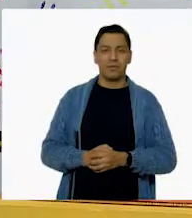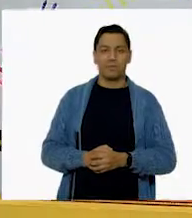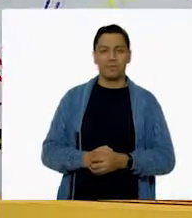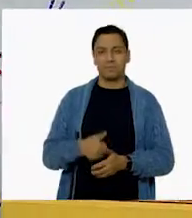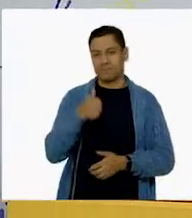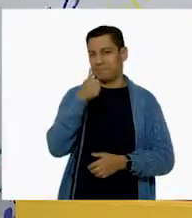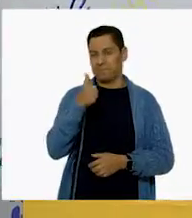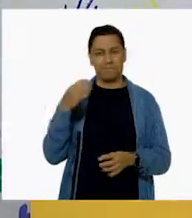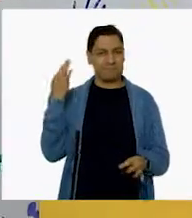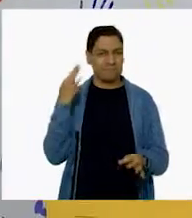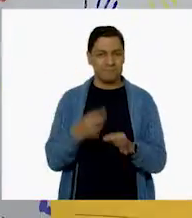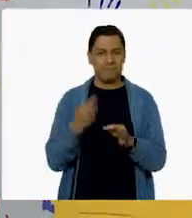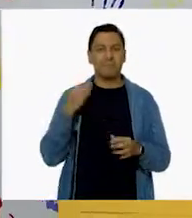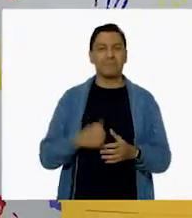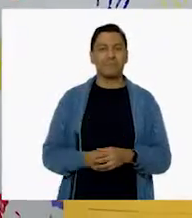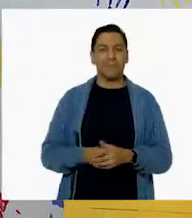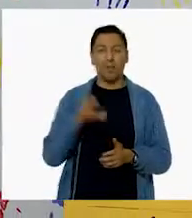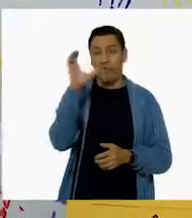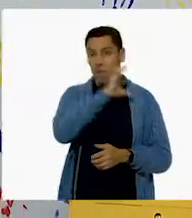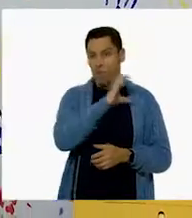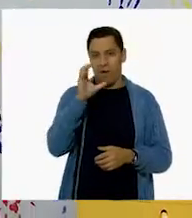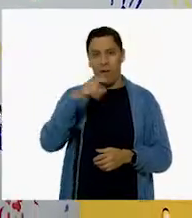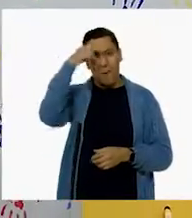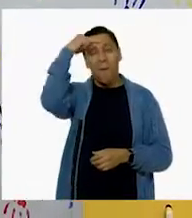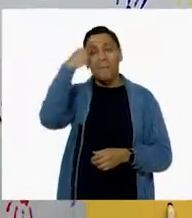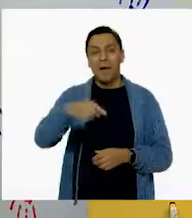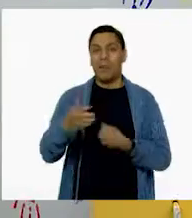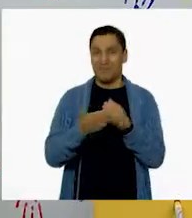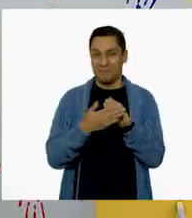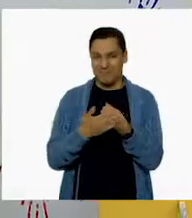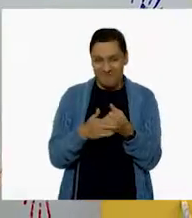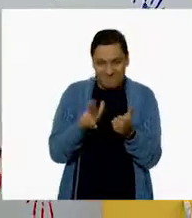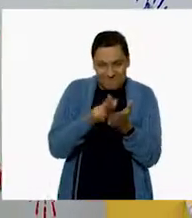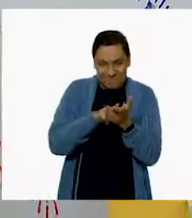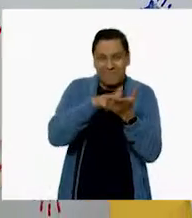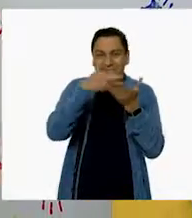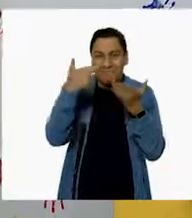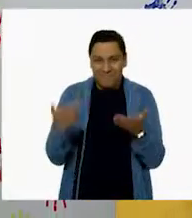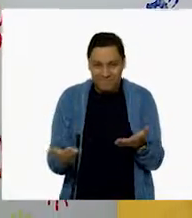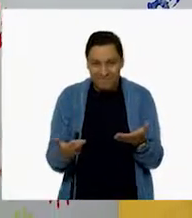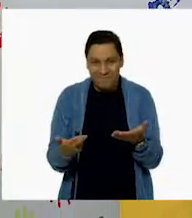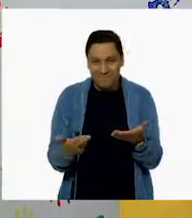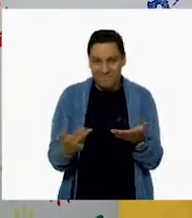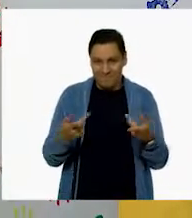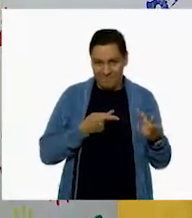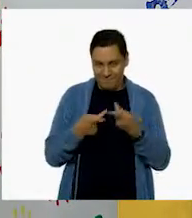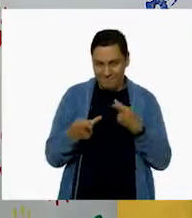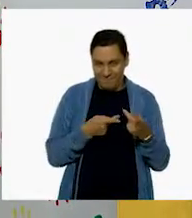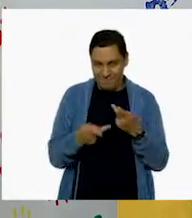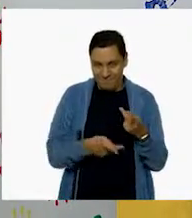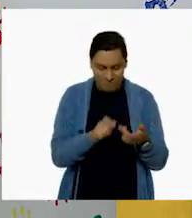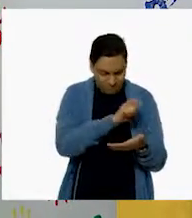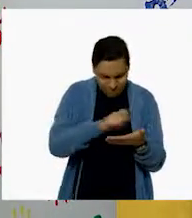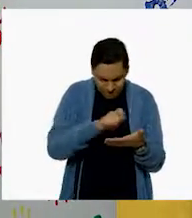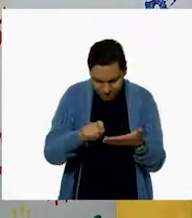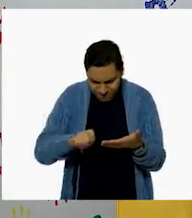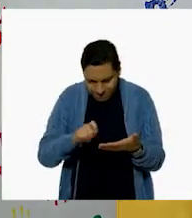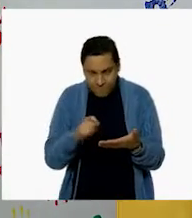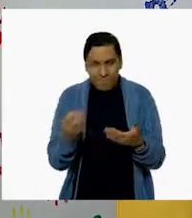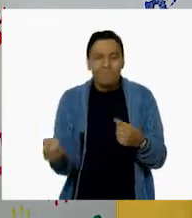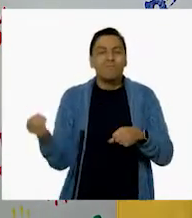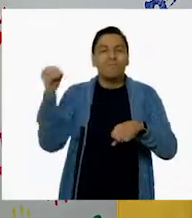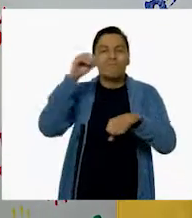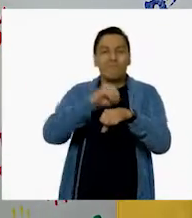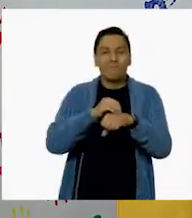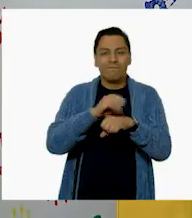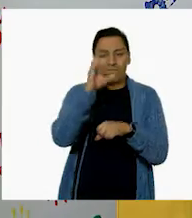Súper. Nuestras fotografías para la revista. Tenemos varias fotografías ya que vamos a usar para esta